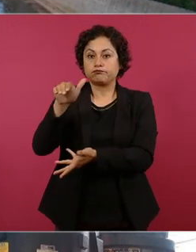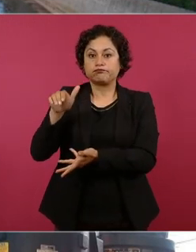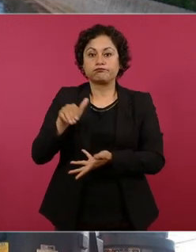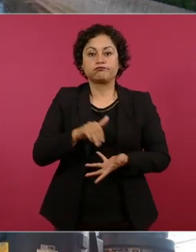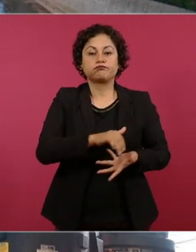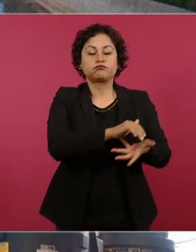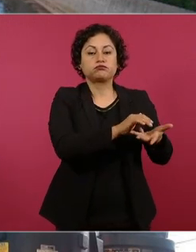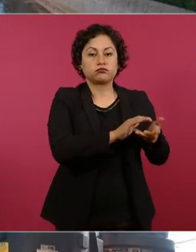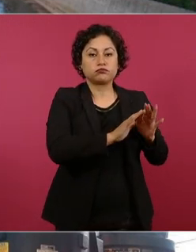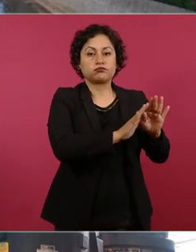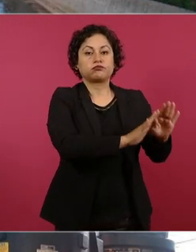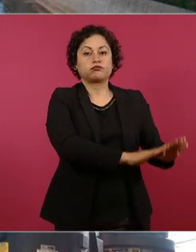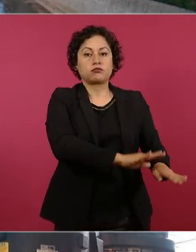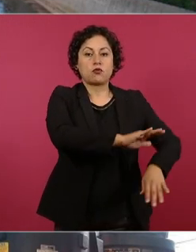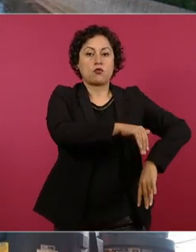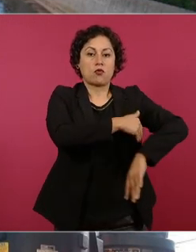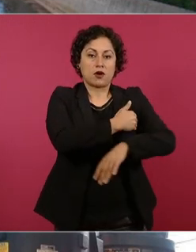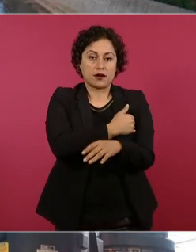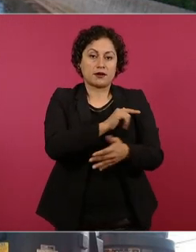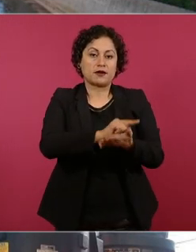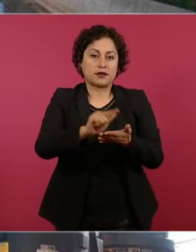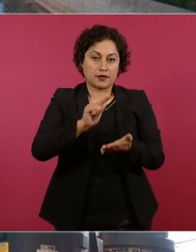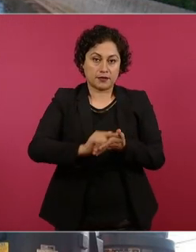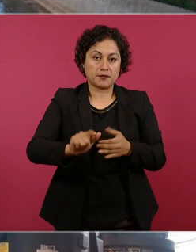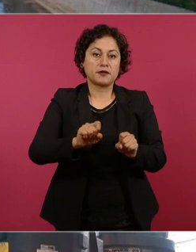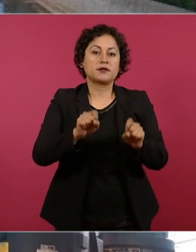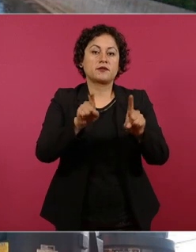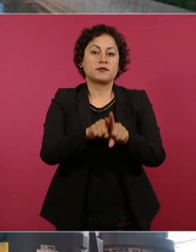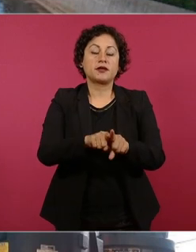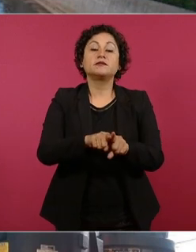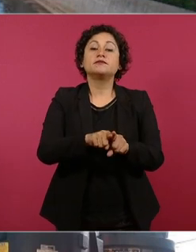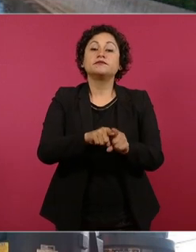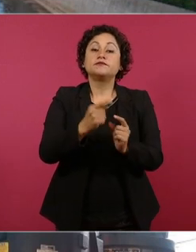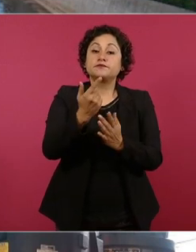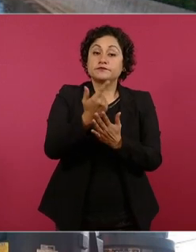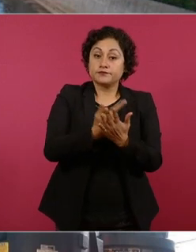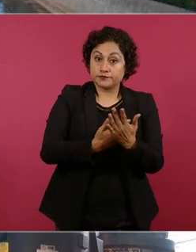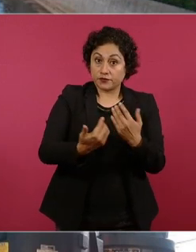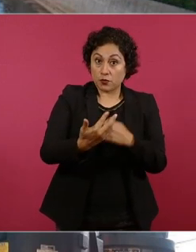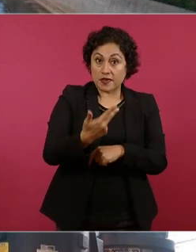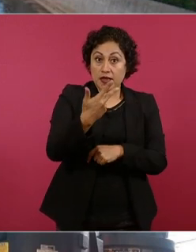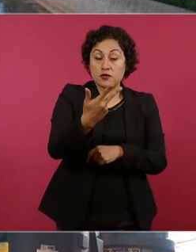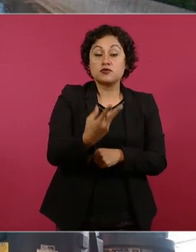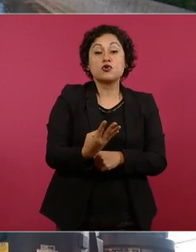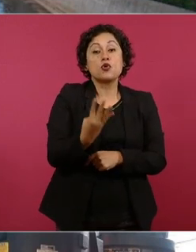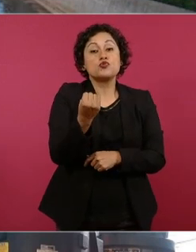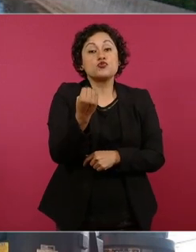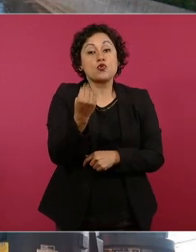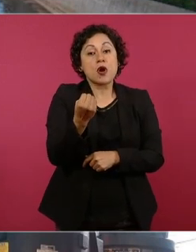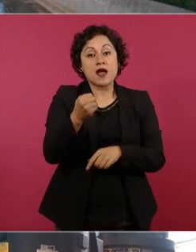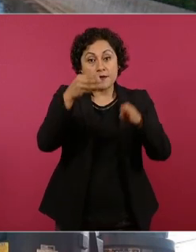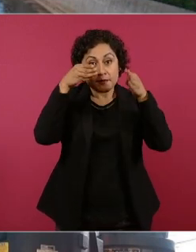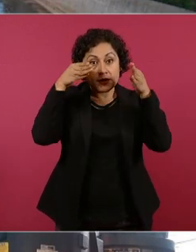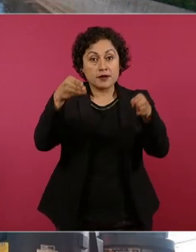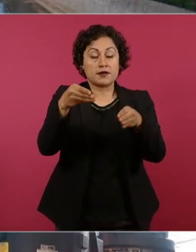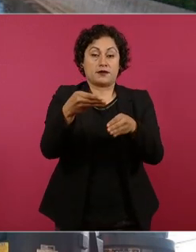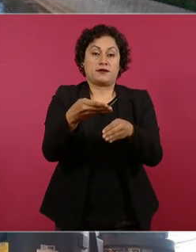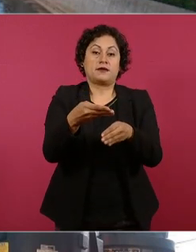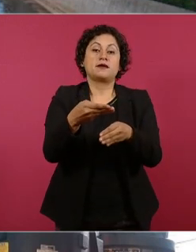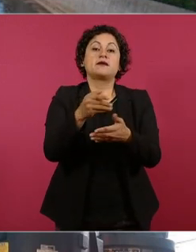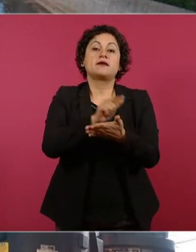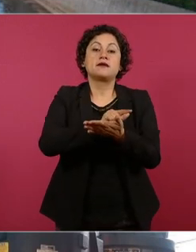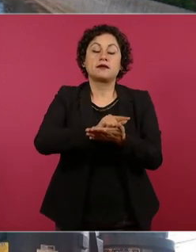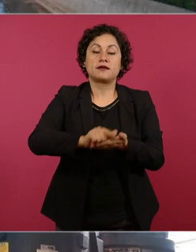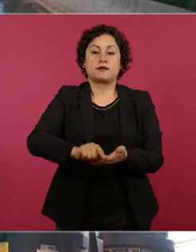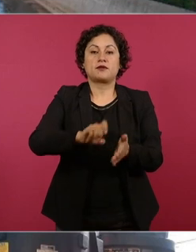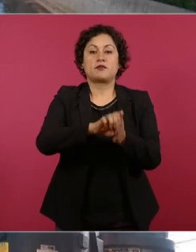tratamiento. Nueve acciones de estas 58 son de saneamiento, que esto es muy importante, el desasolve y el retiro